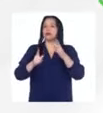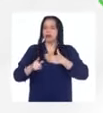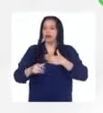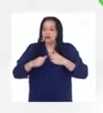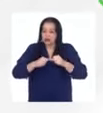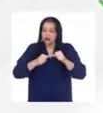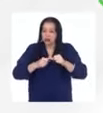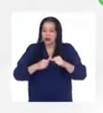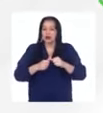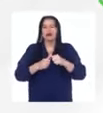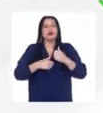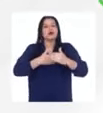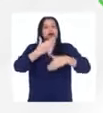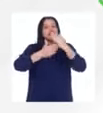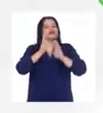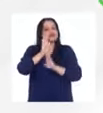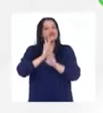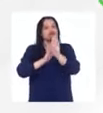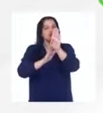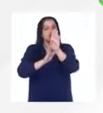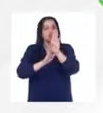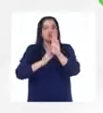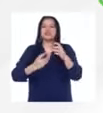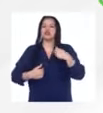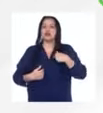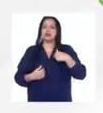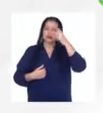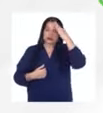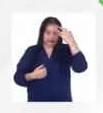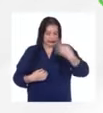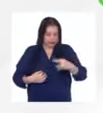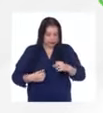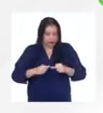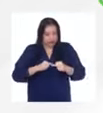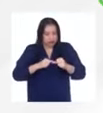a favor de mi país desde donde la vida me lleve a estar